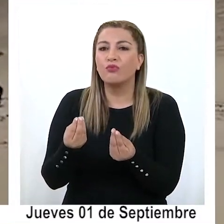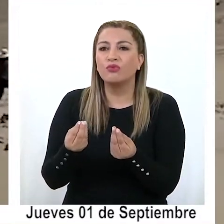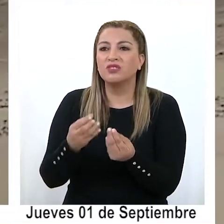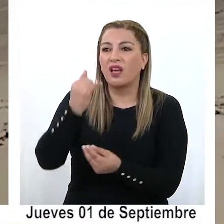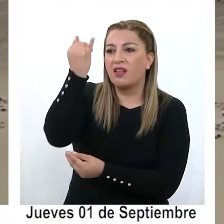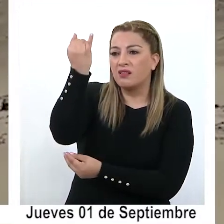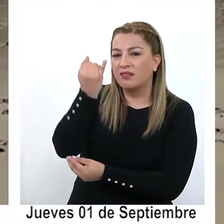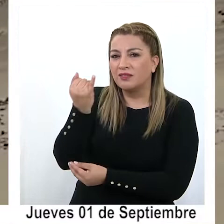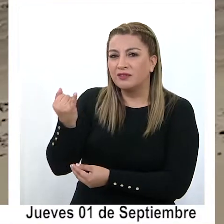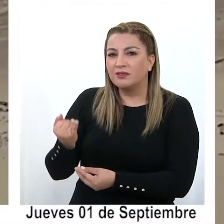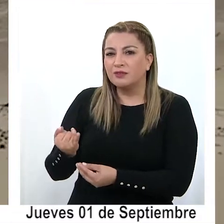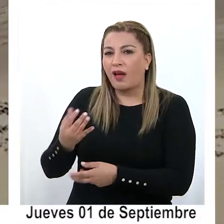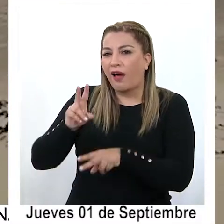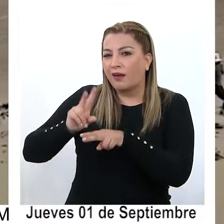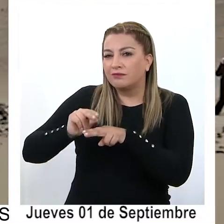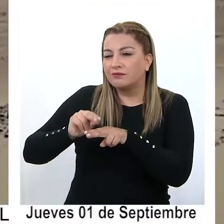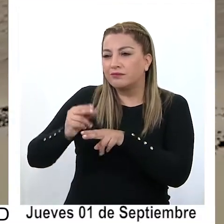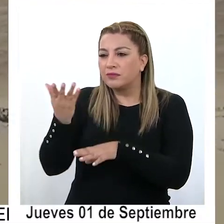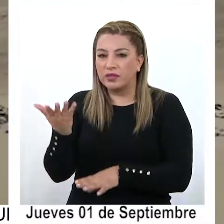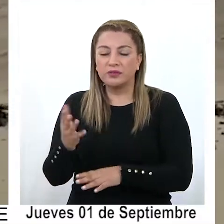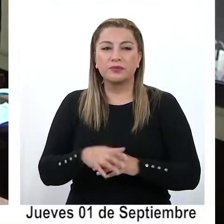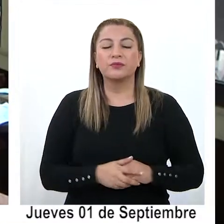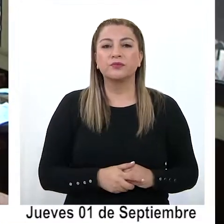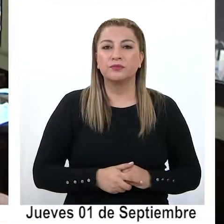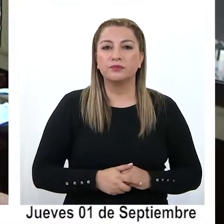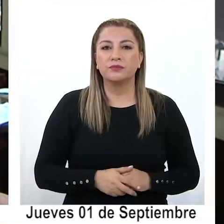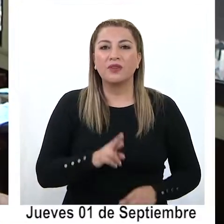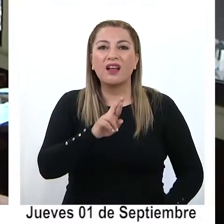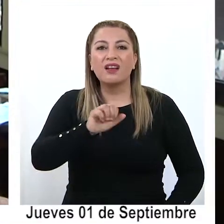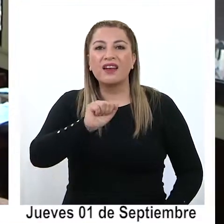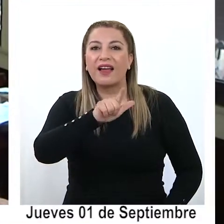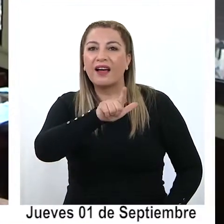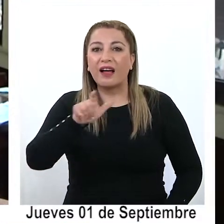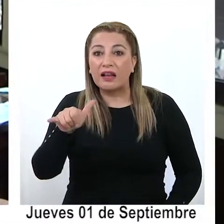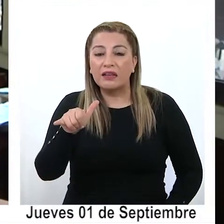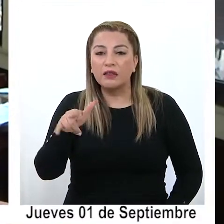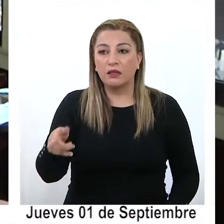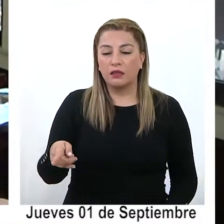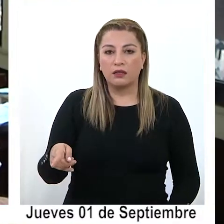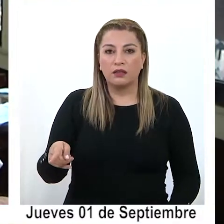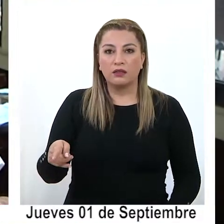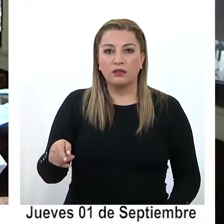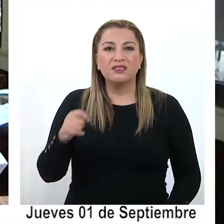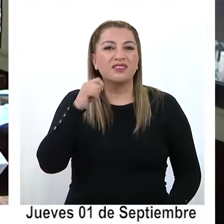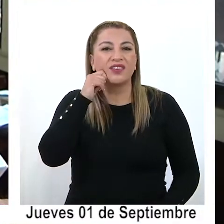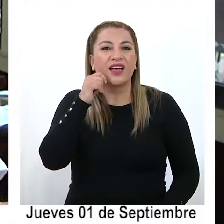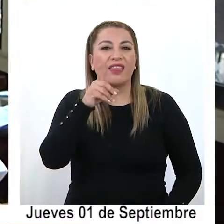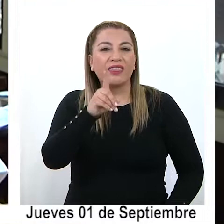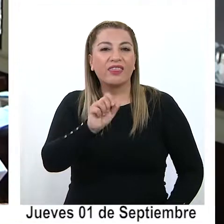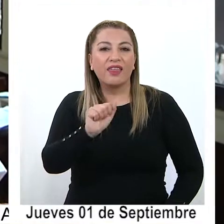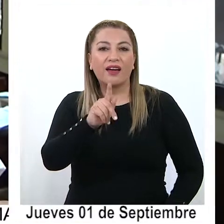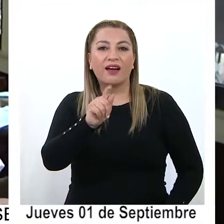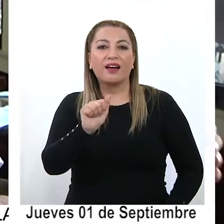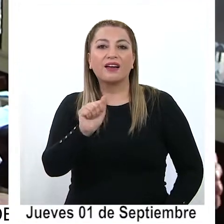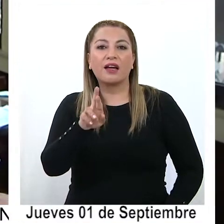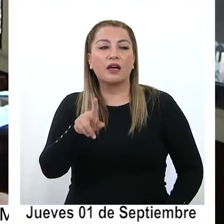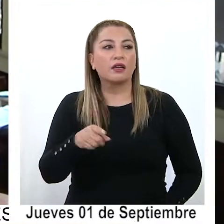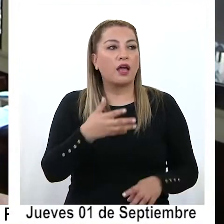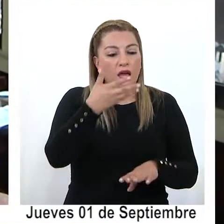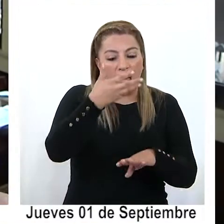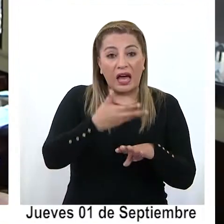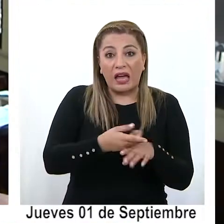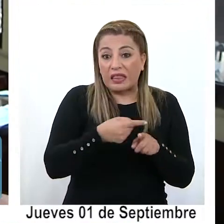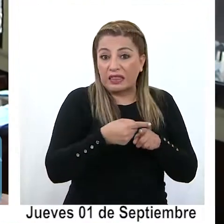vestigios milenarios. Me llaman rally a esto pero realmente es un Dakar porque ellos tienen que pasar por